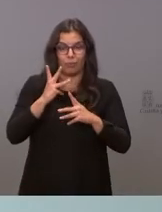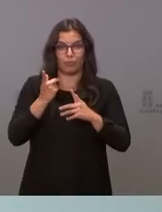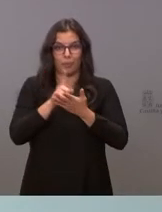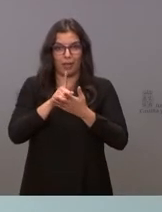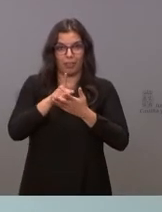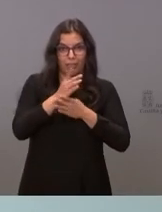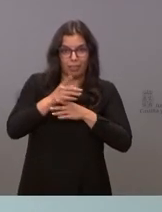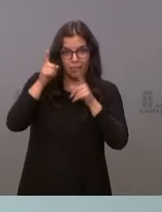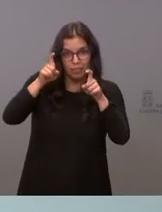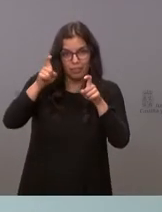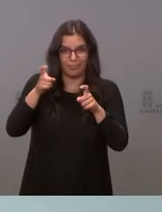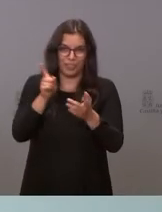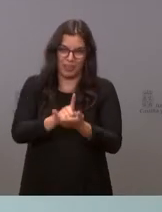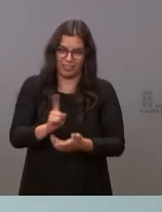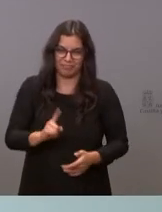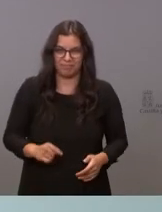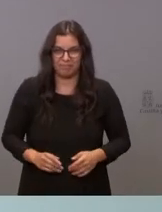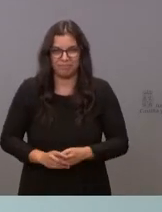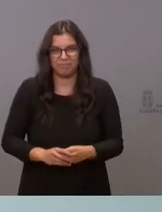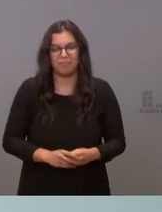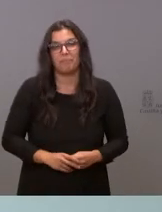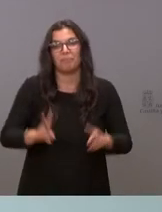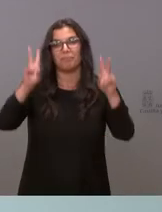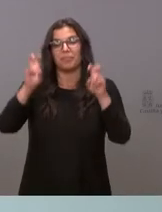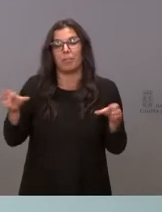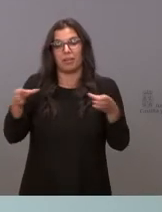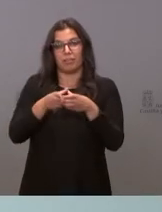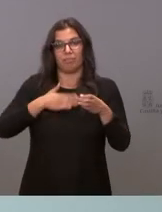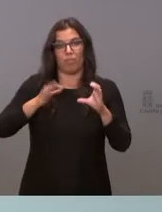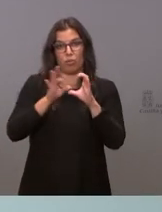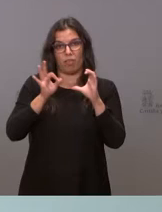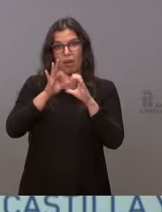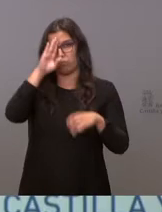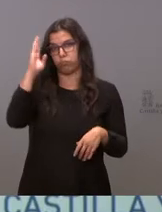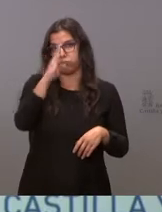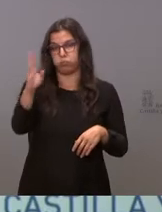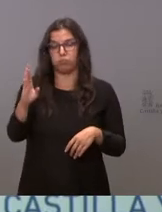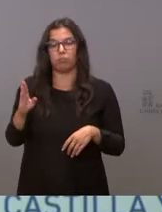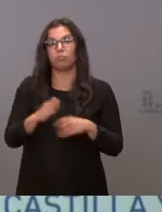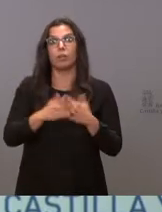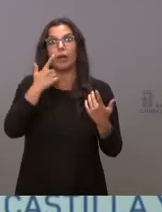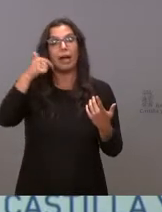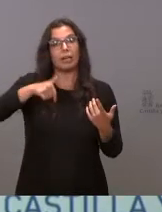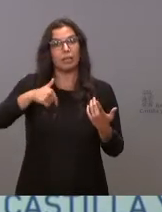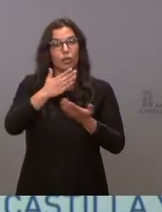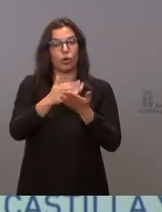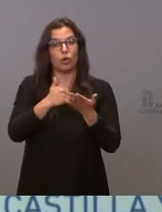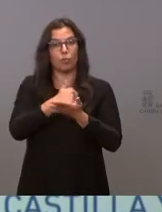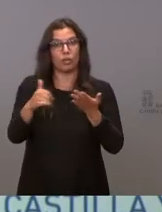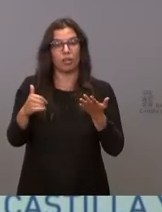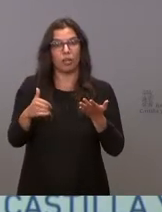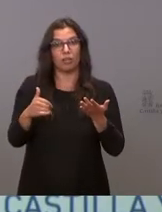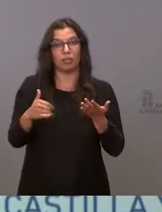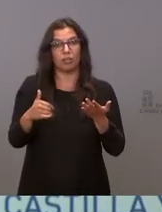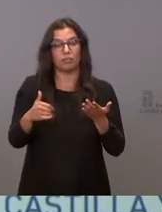Bien, sobre el asunto de los vaivenes de Ciudadanos. Mire, esta comunidad ya ha sido sometida a esa prueba.